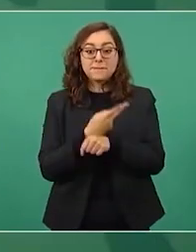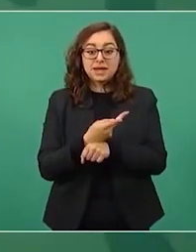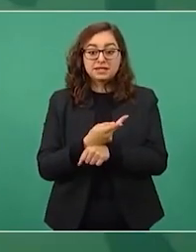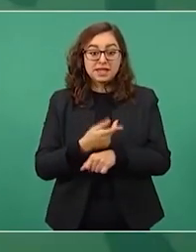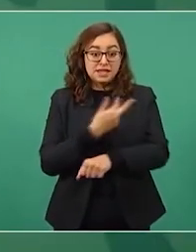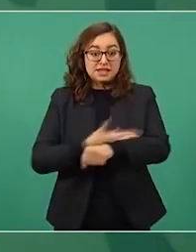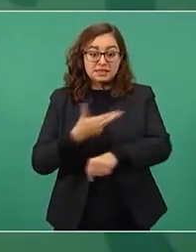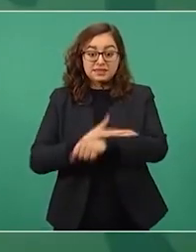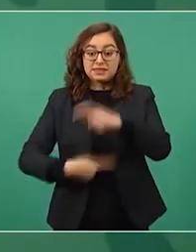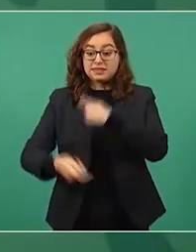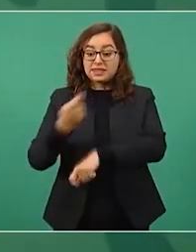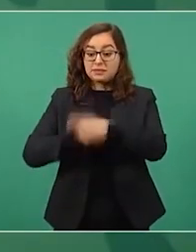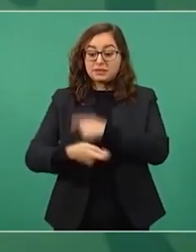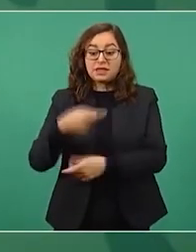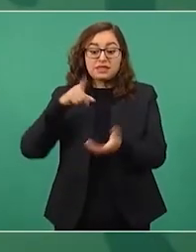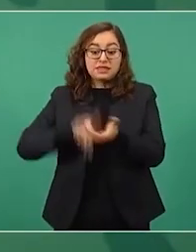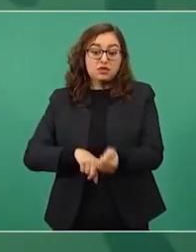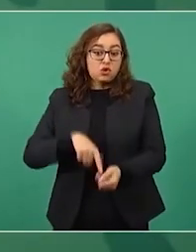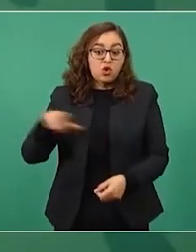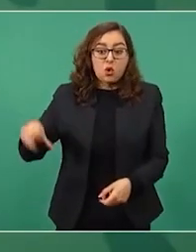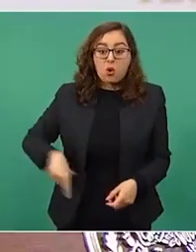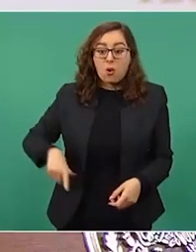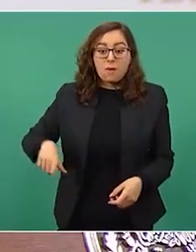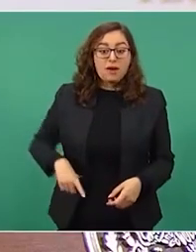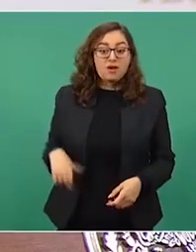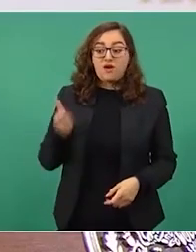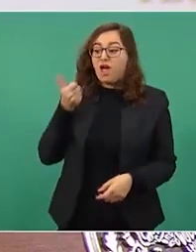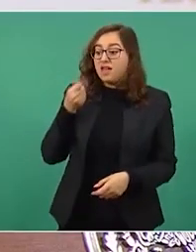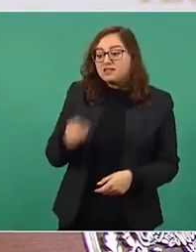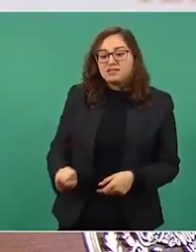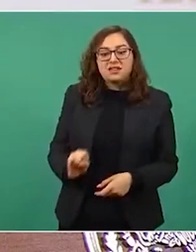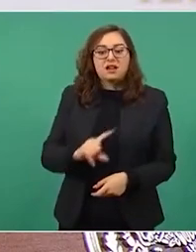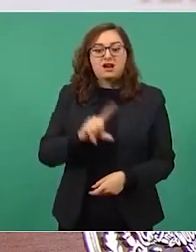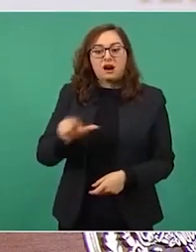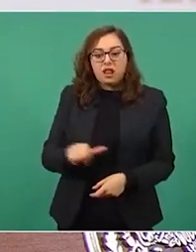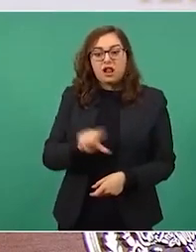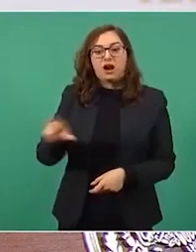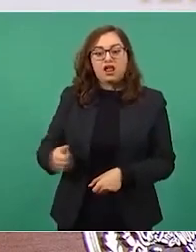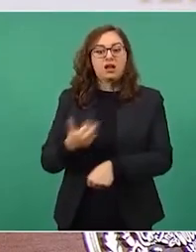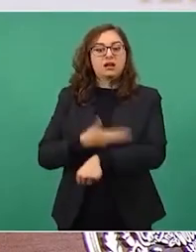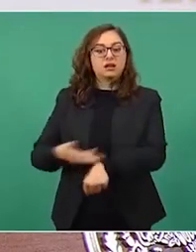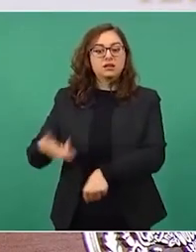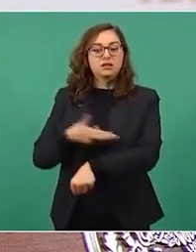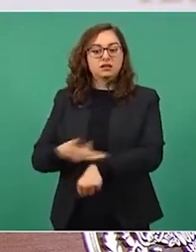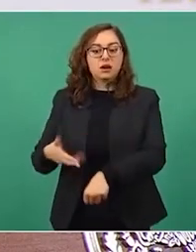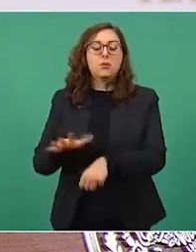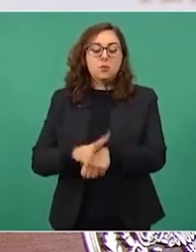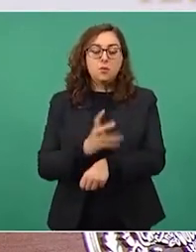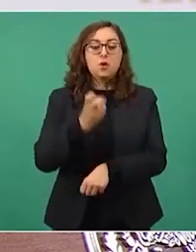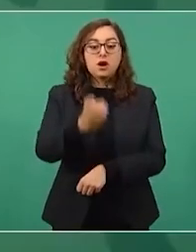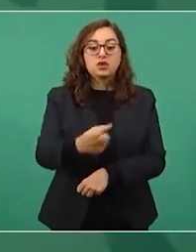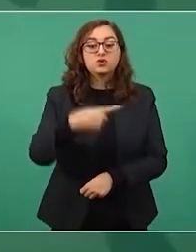porque este acuerdo lo firmé para este